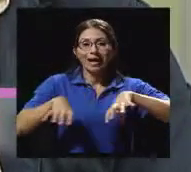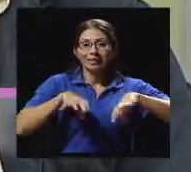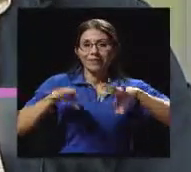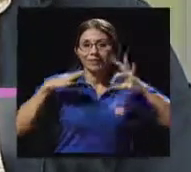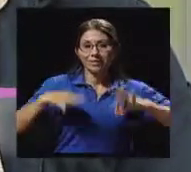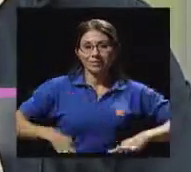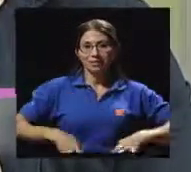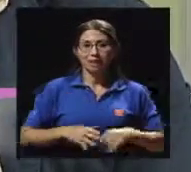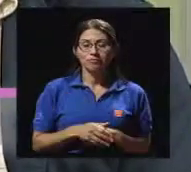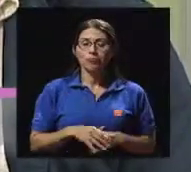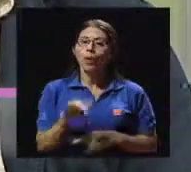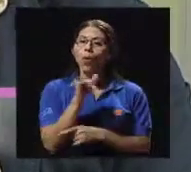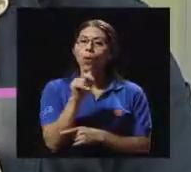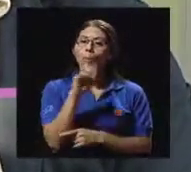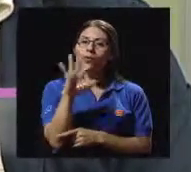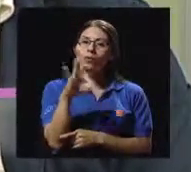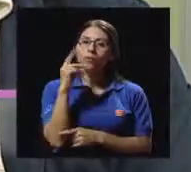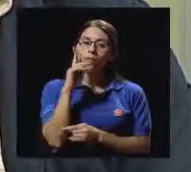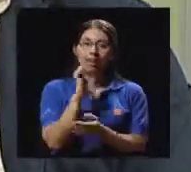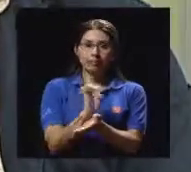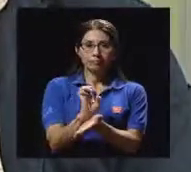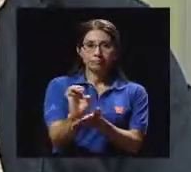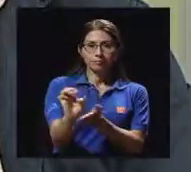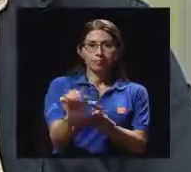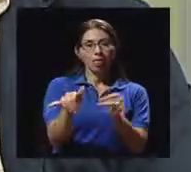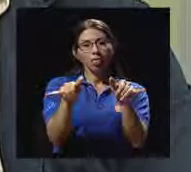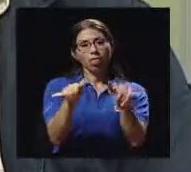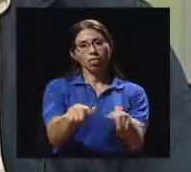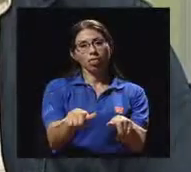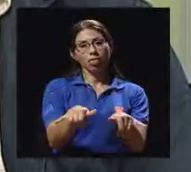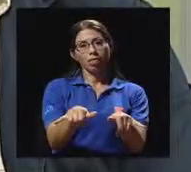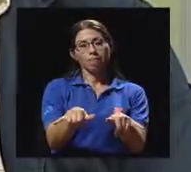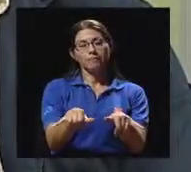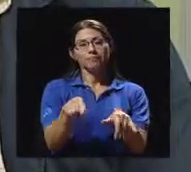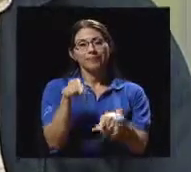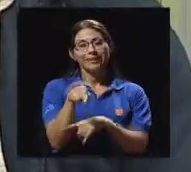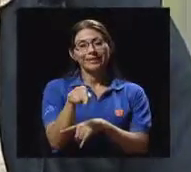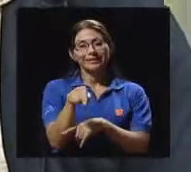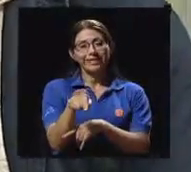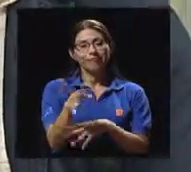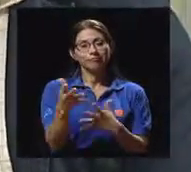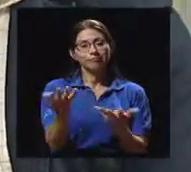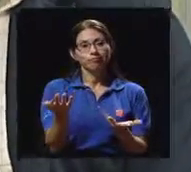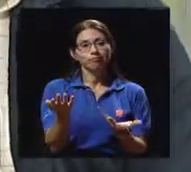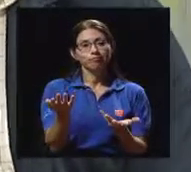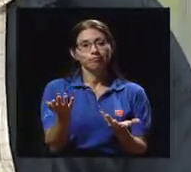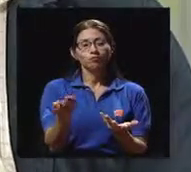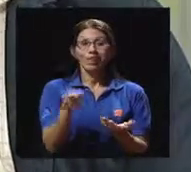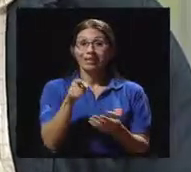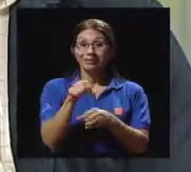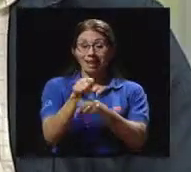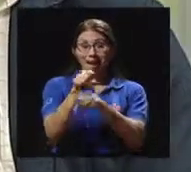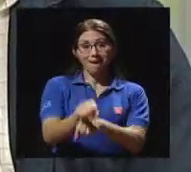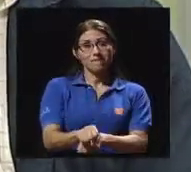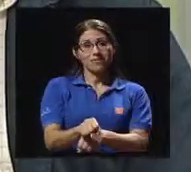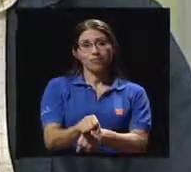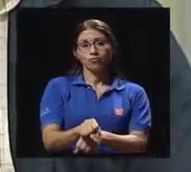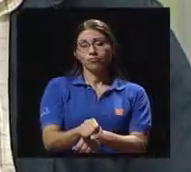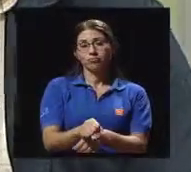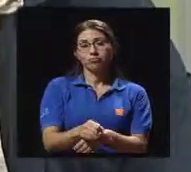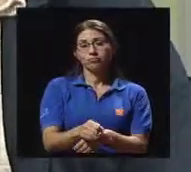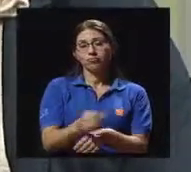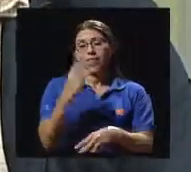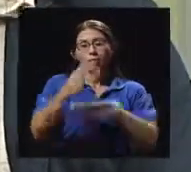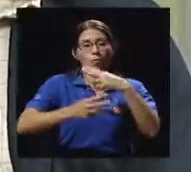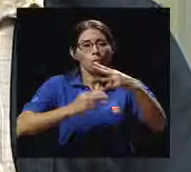física como una medida para combatir el sedentarismo. Este hábito que ha traído, que alrededor